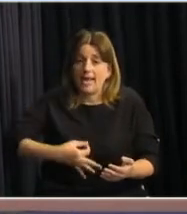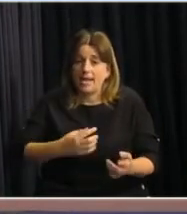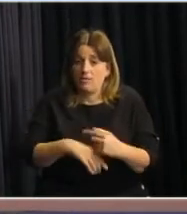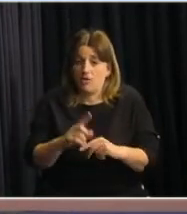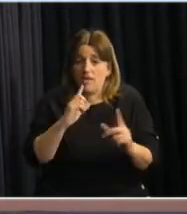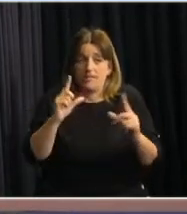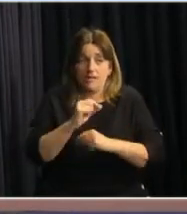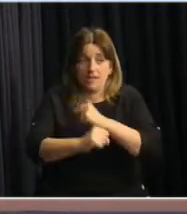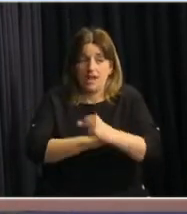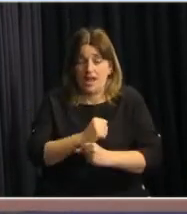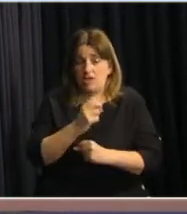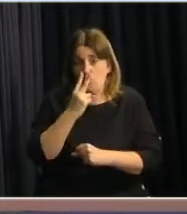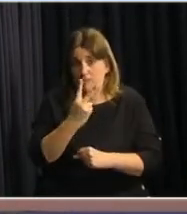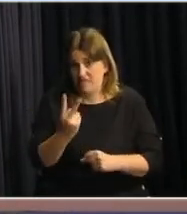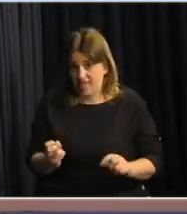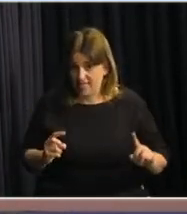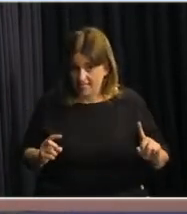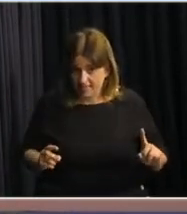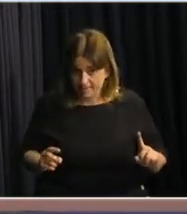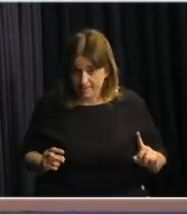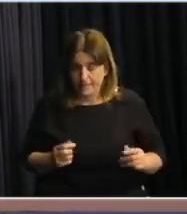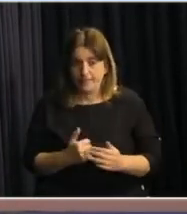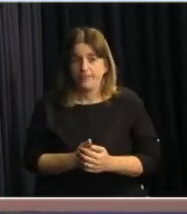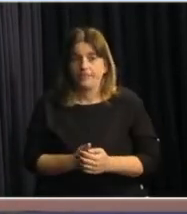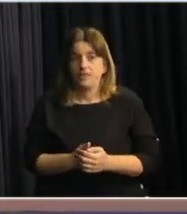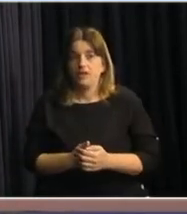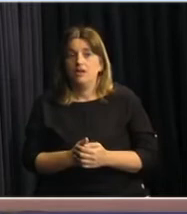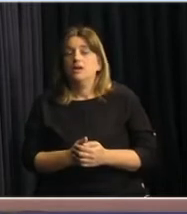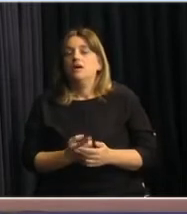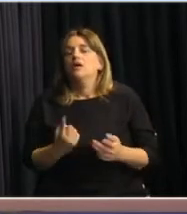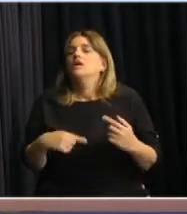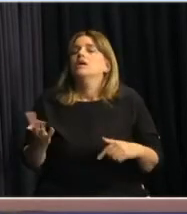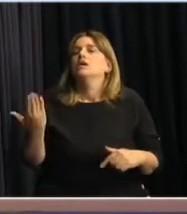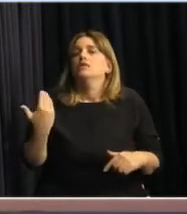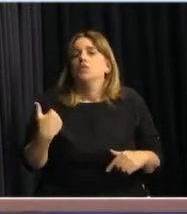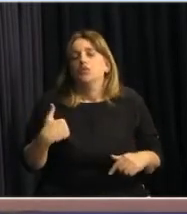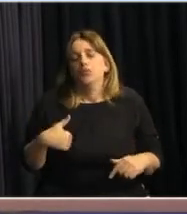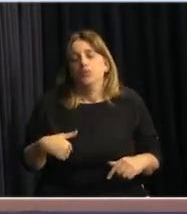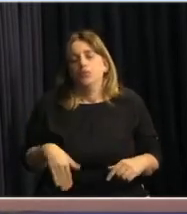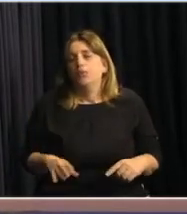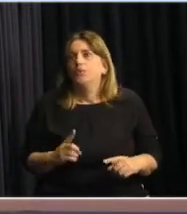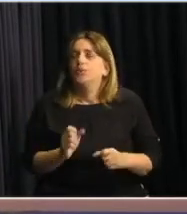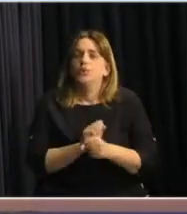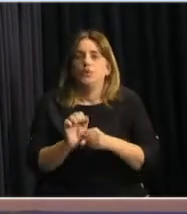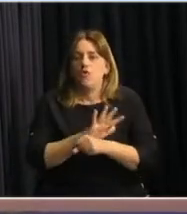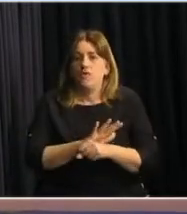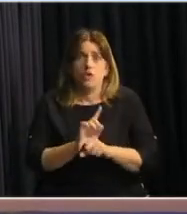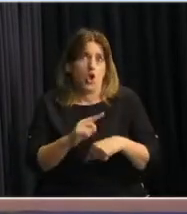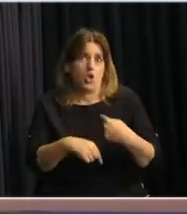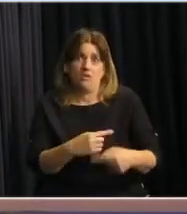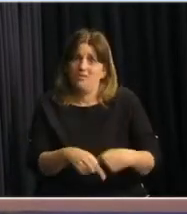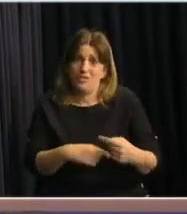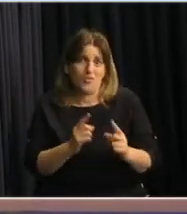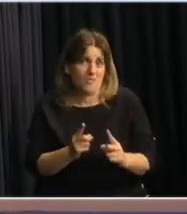el año 2020. Ahora, lamentablemente la pandemia no terminó el